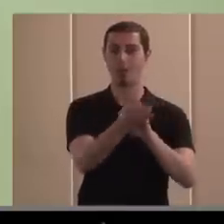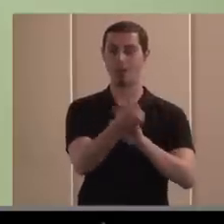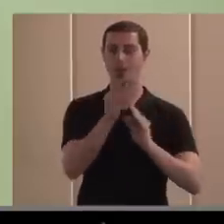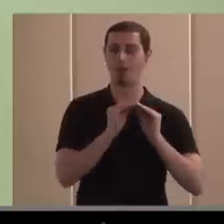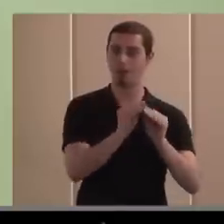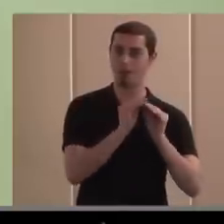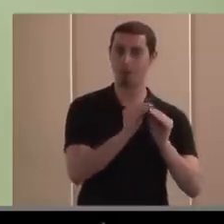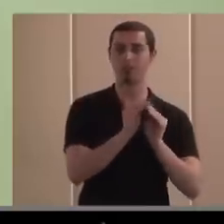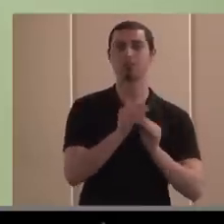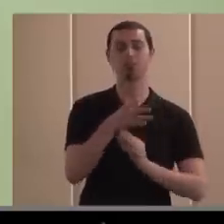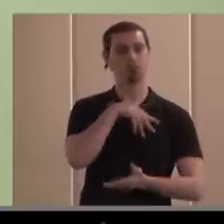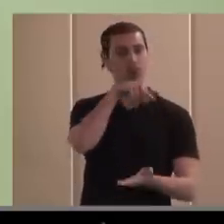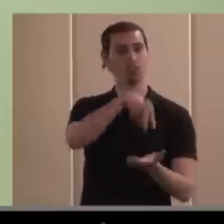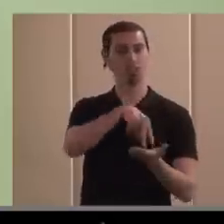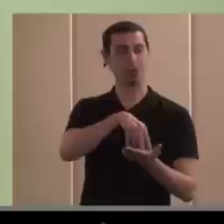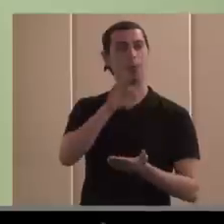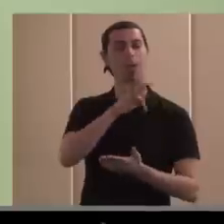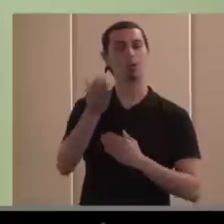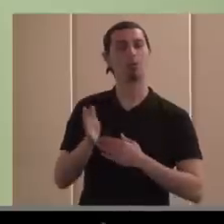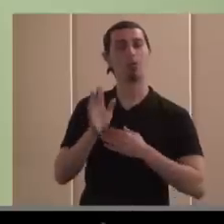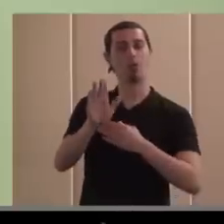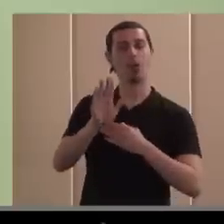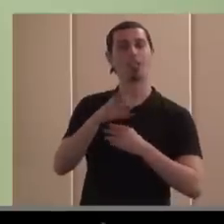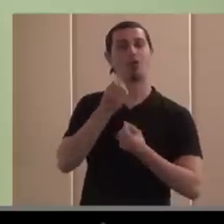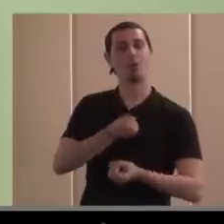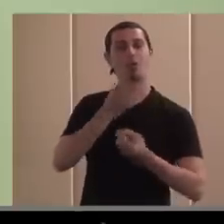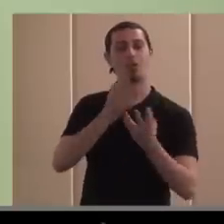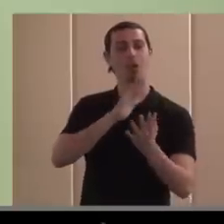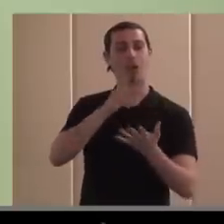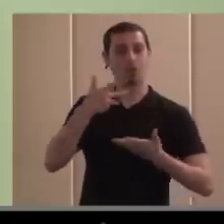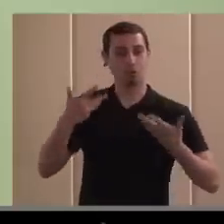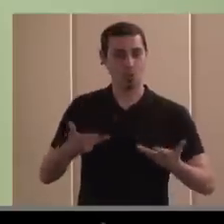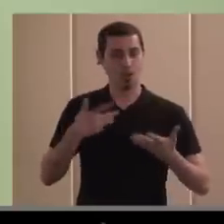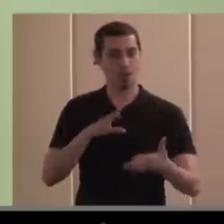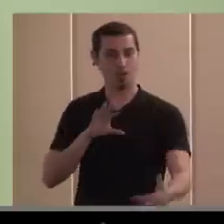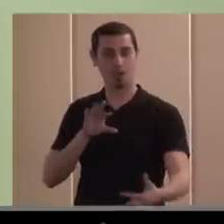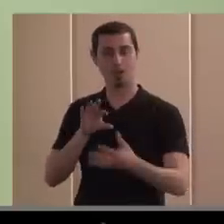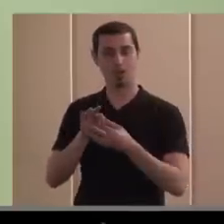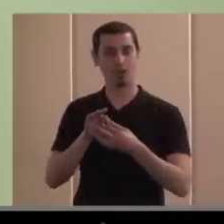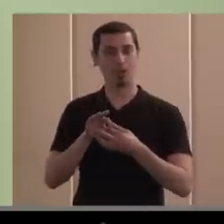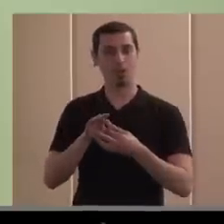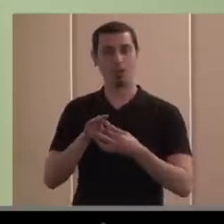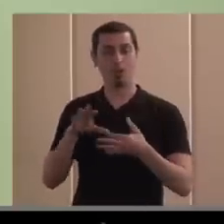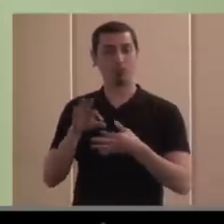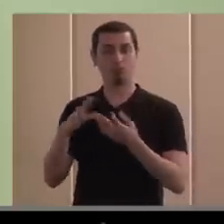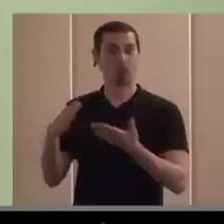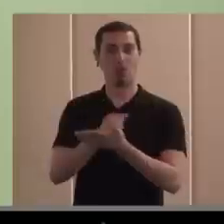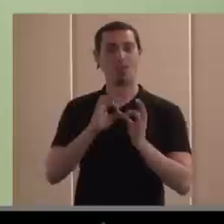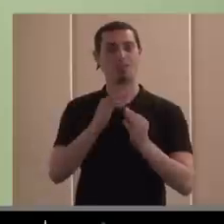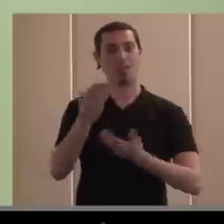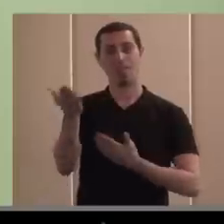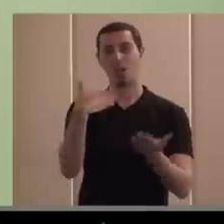proponer temas y estar al día de información actualizada relacionada con todo lo que tiene que ver con el diálogo social